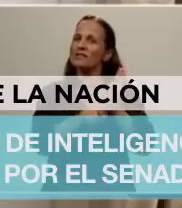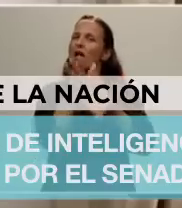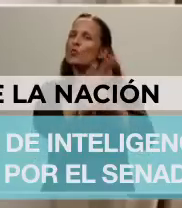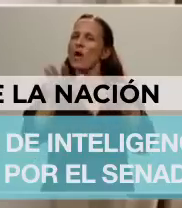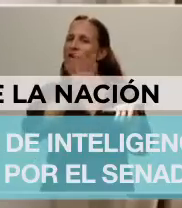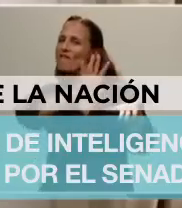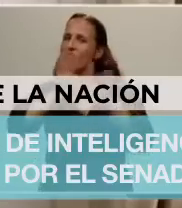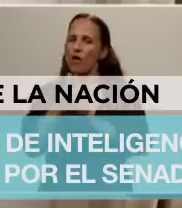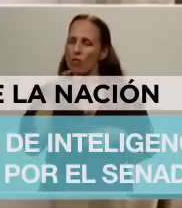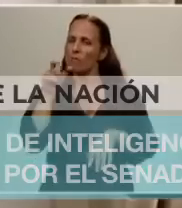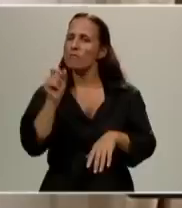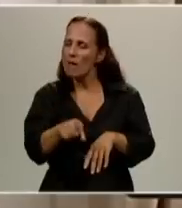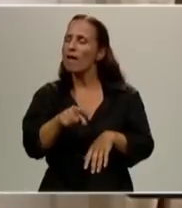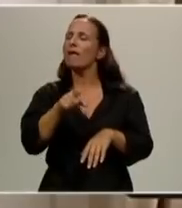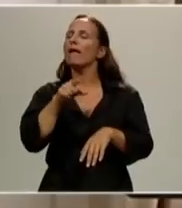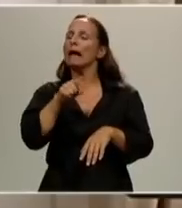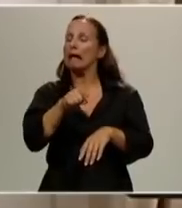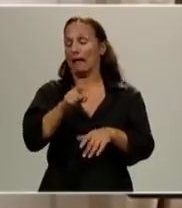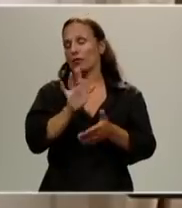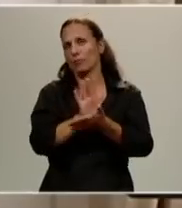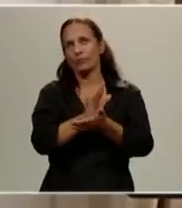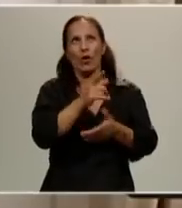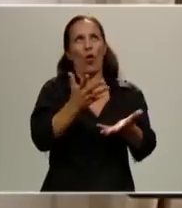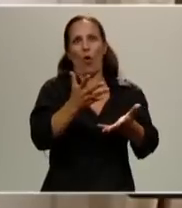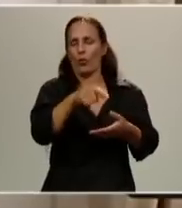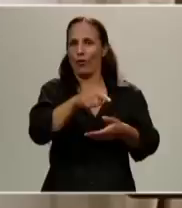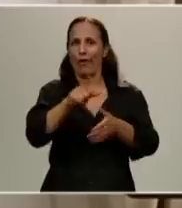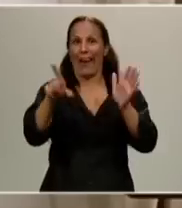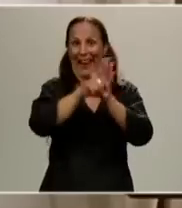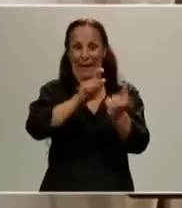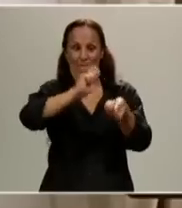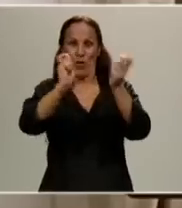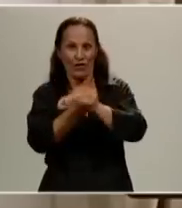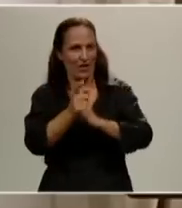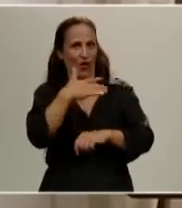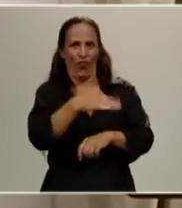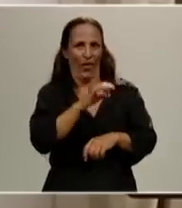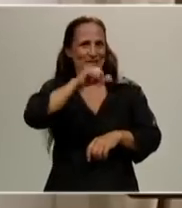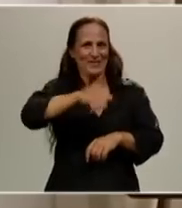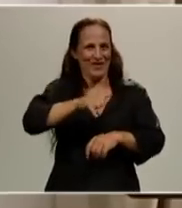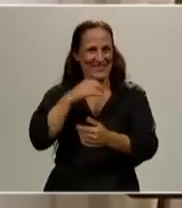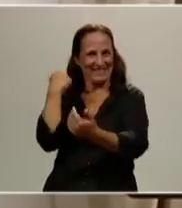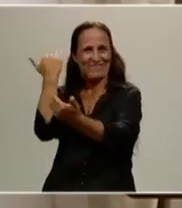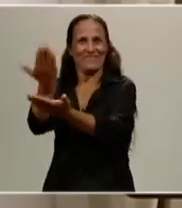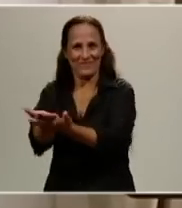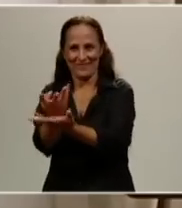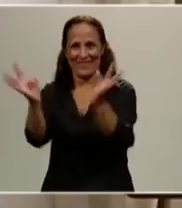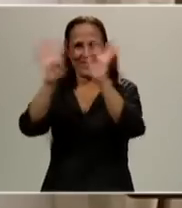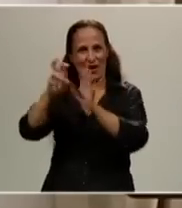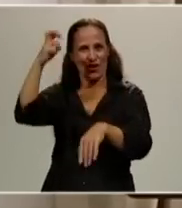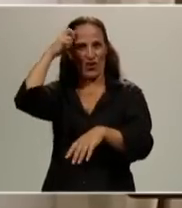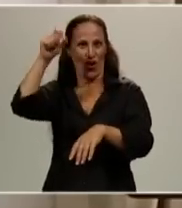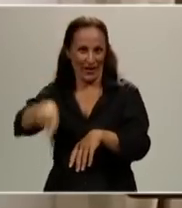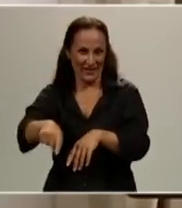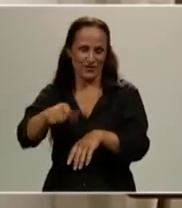inteligencia que va a ser remitido, porque esto obviamente es una modificación de ley, exige la intervención del Congreso Nacional,